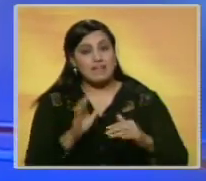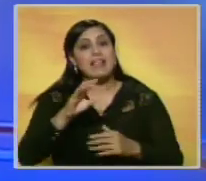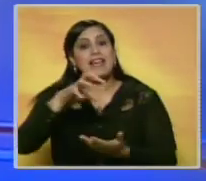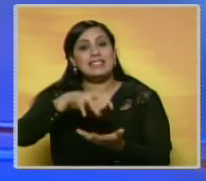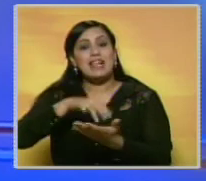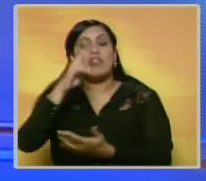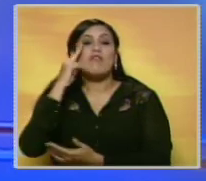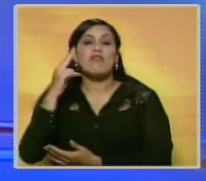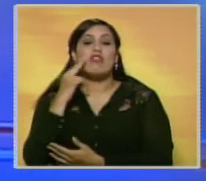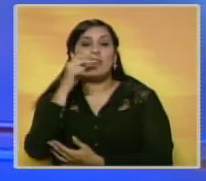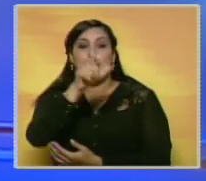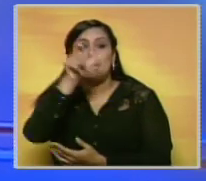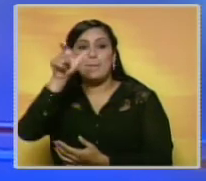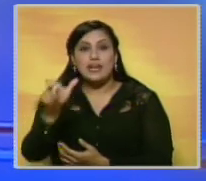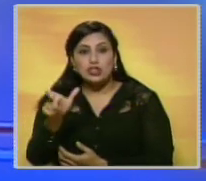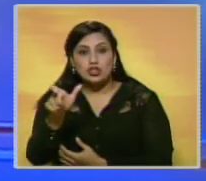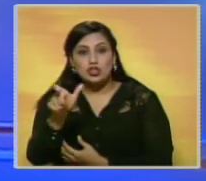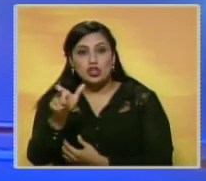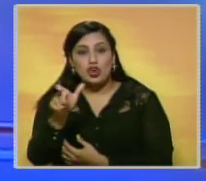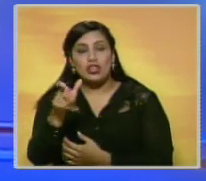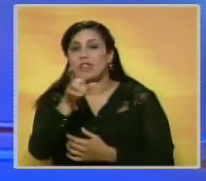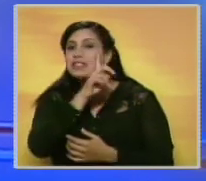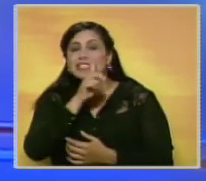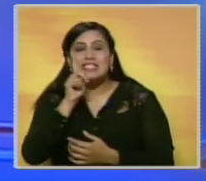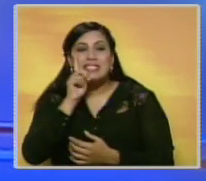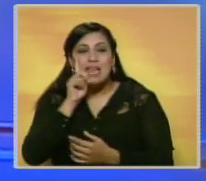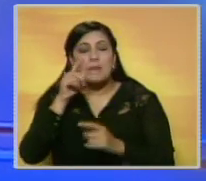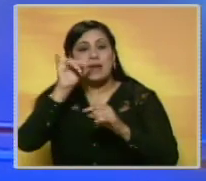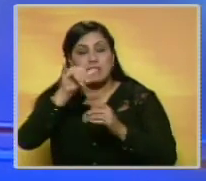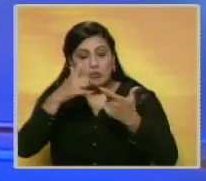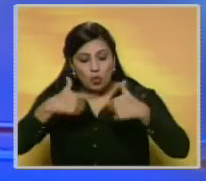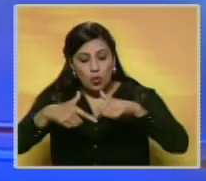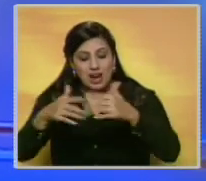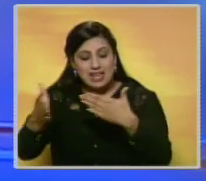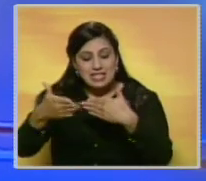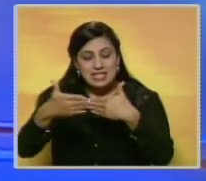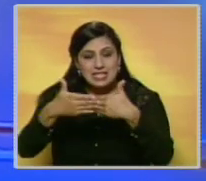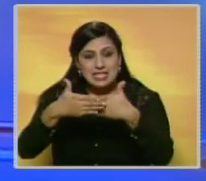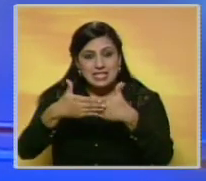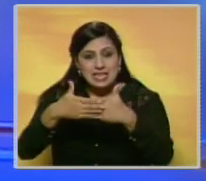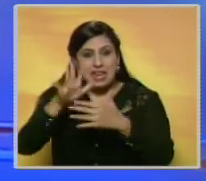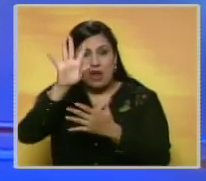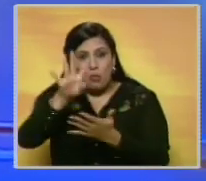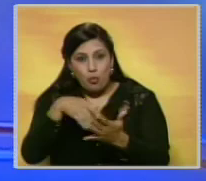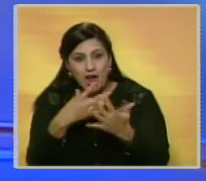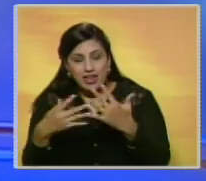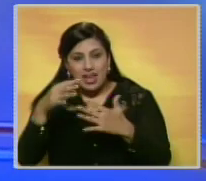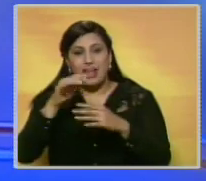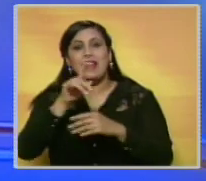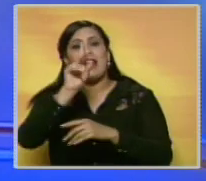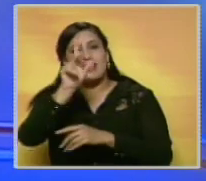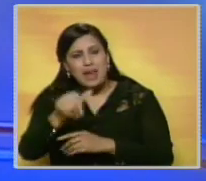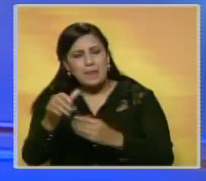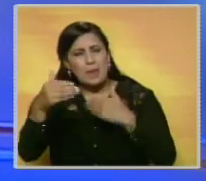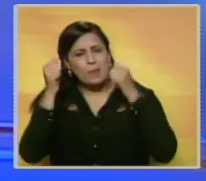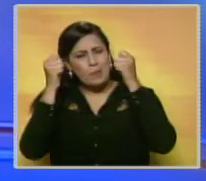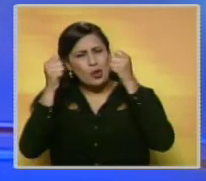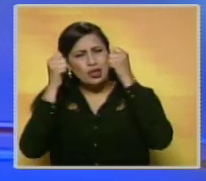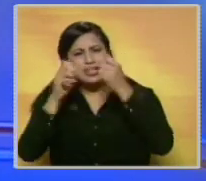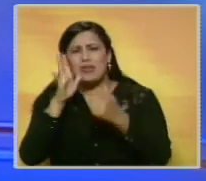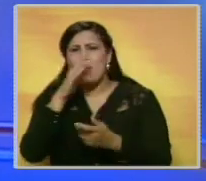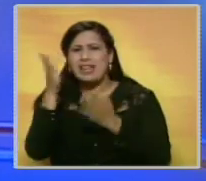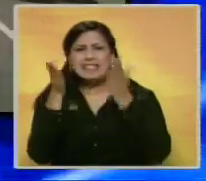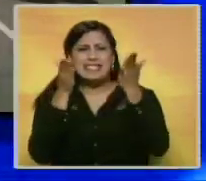Estado Bolívar, habitantes del sector Chirica Vieja, en San Félix, trancaron la autopista Guayana Upata en protesta por la carencia de servicios